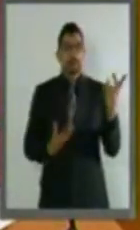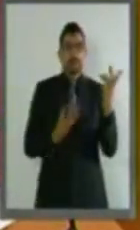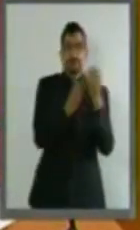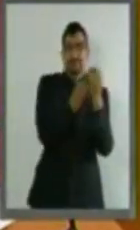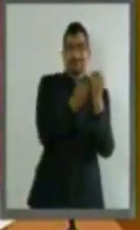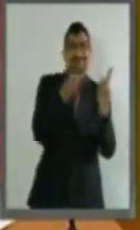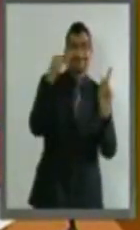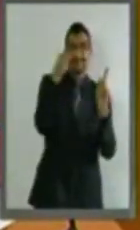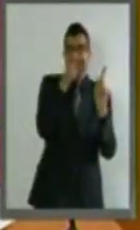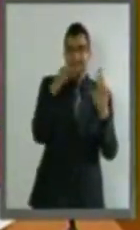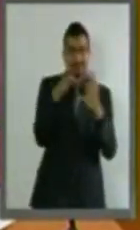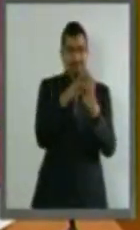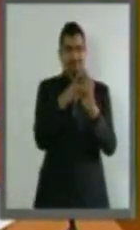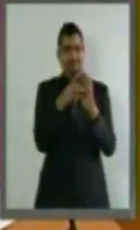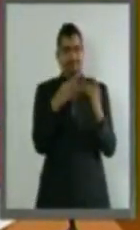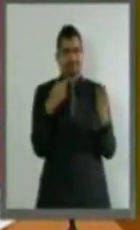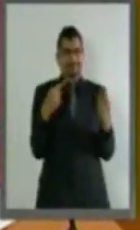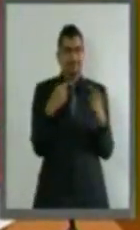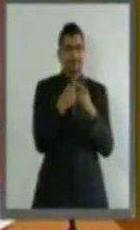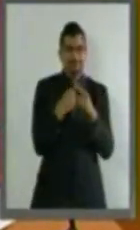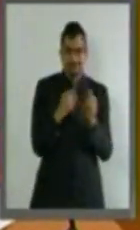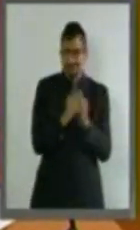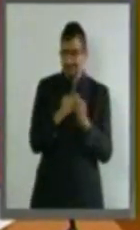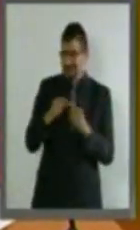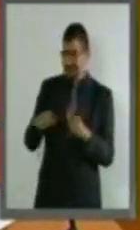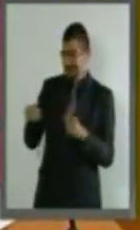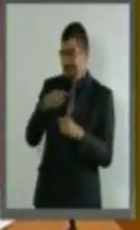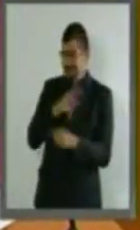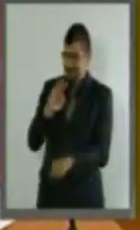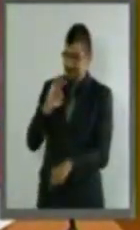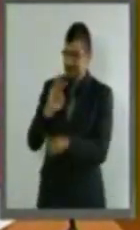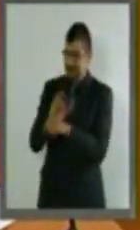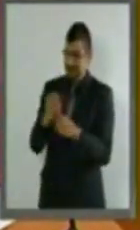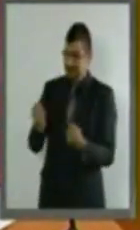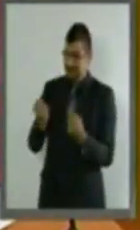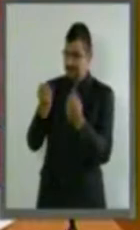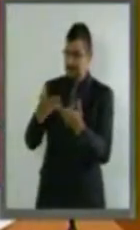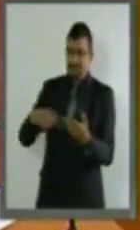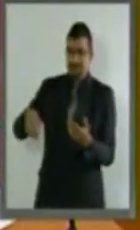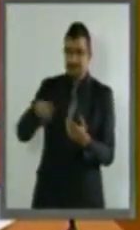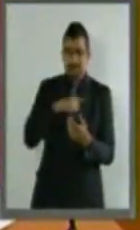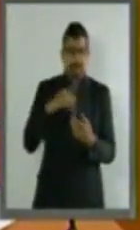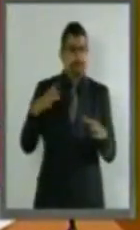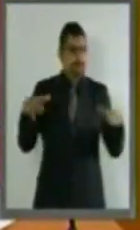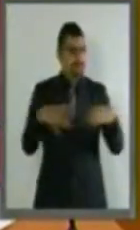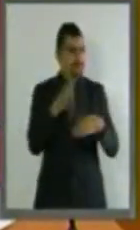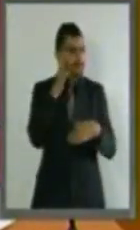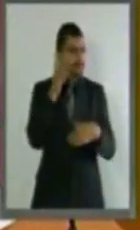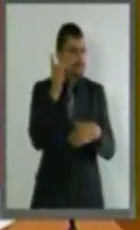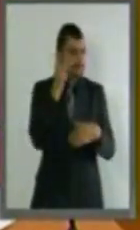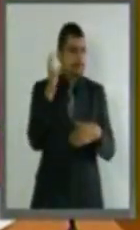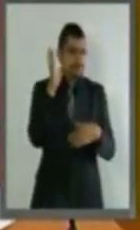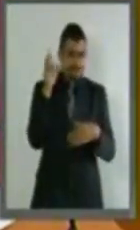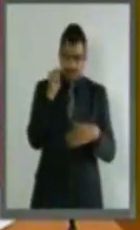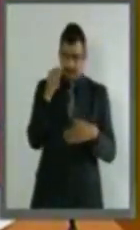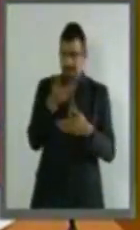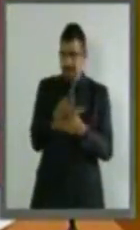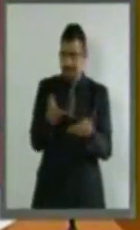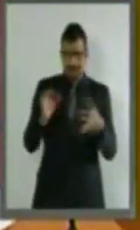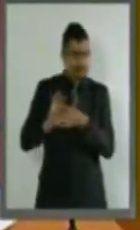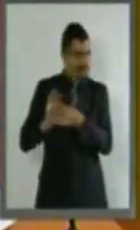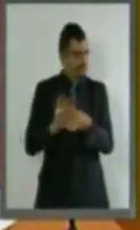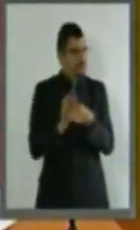cual es una incongruencia con el tenor del fortalecimiento de los poderes de la Unión y el principio de